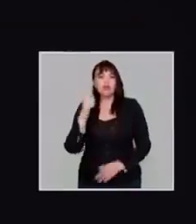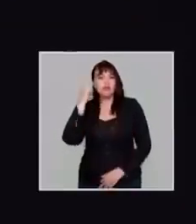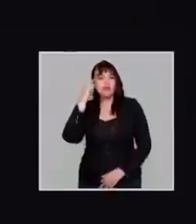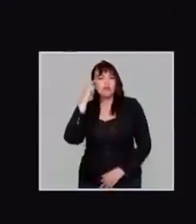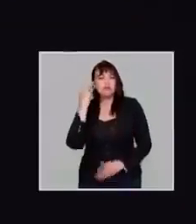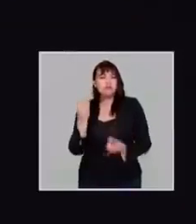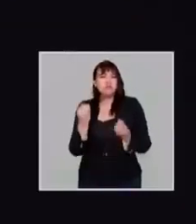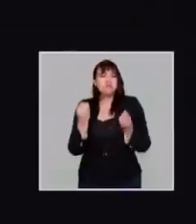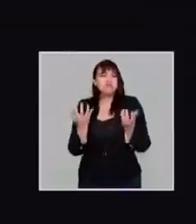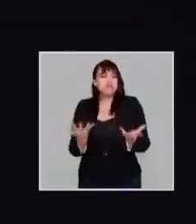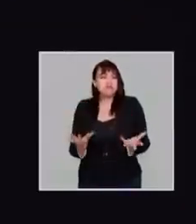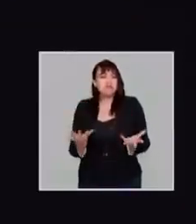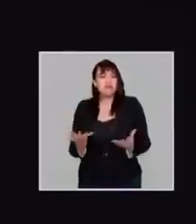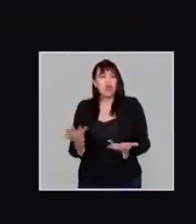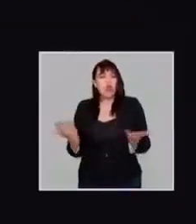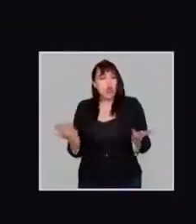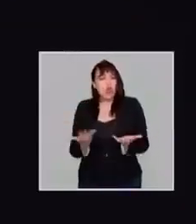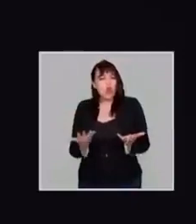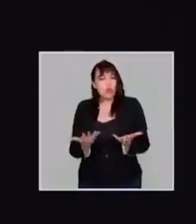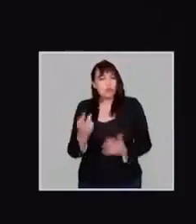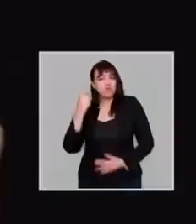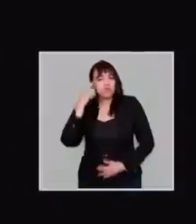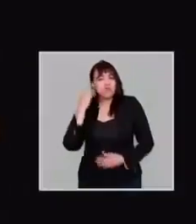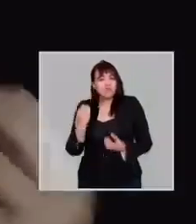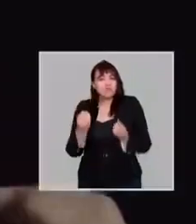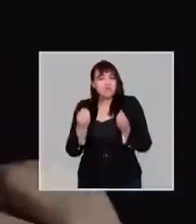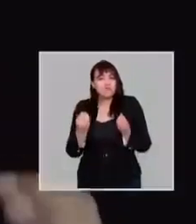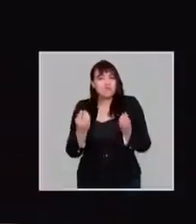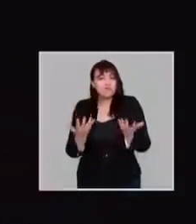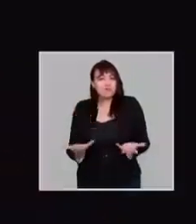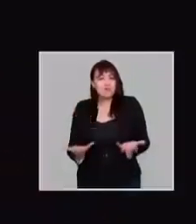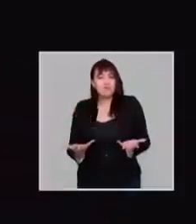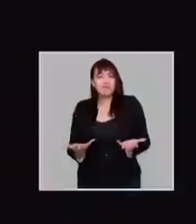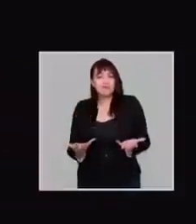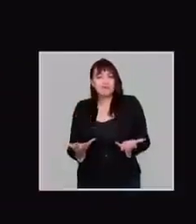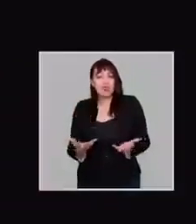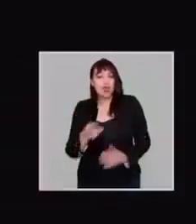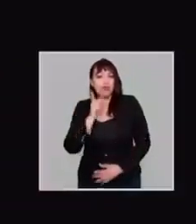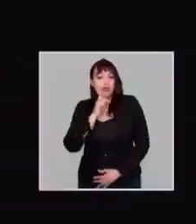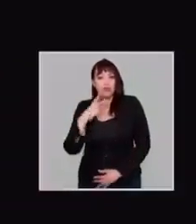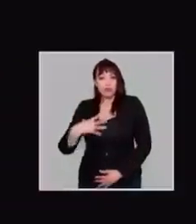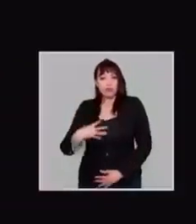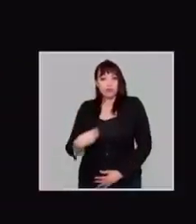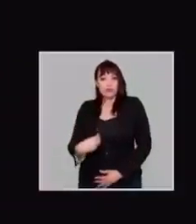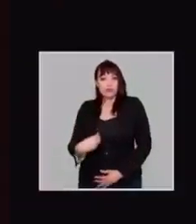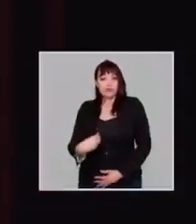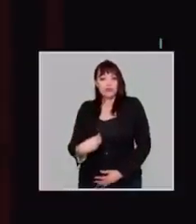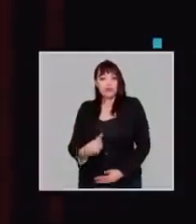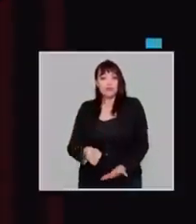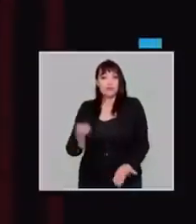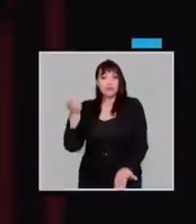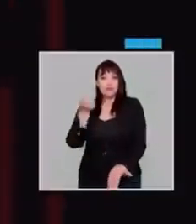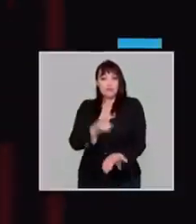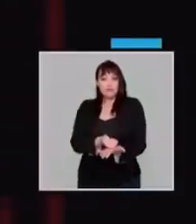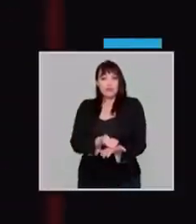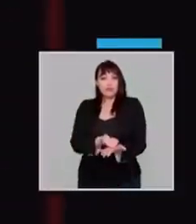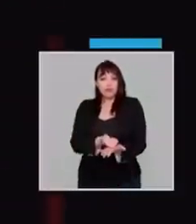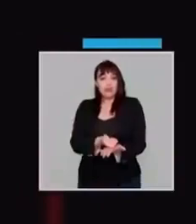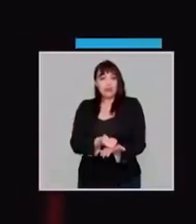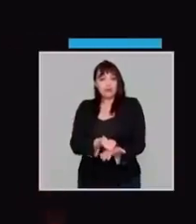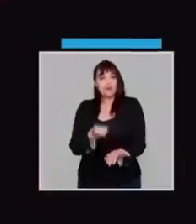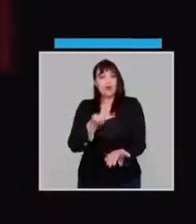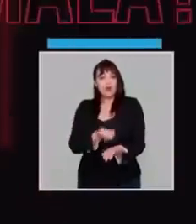completamente irracional. ¿Cómo va a ser lógico? ¿Cómo va a tener lógica que si tienes un hijo, tengas que pagar,